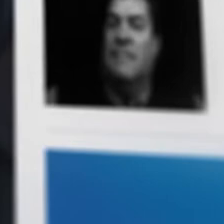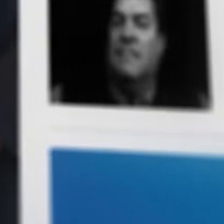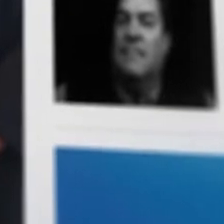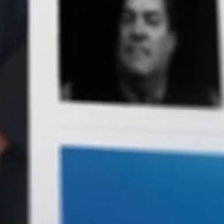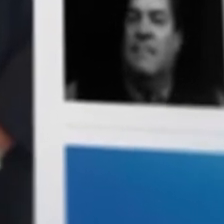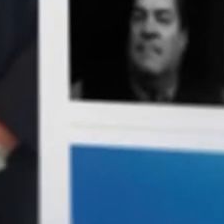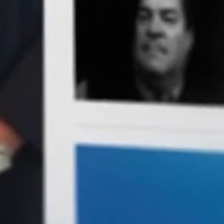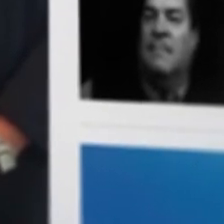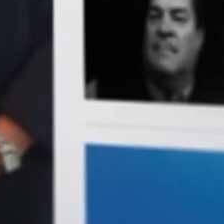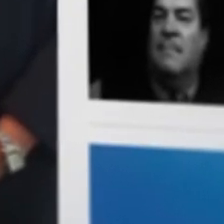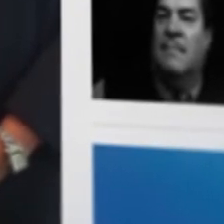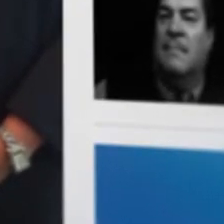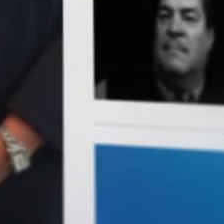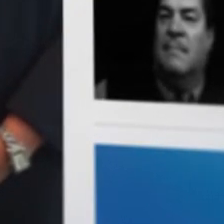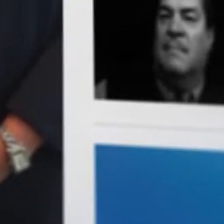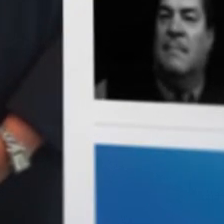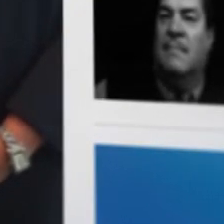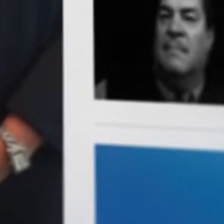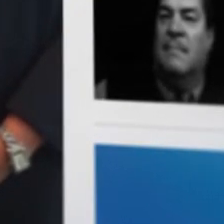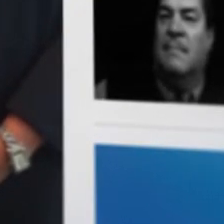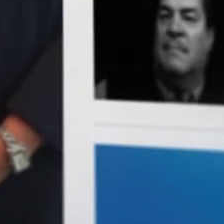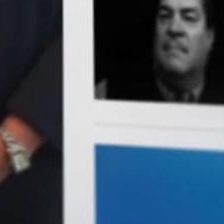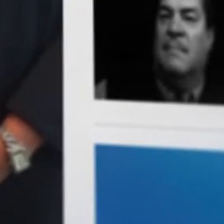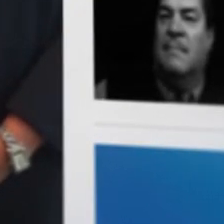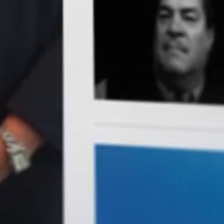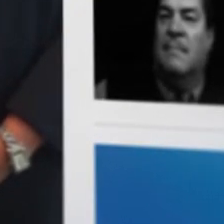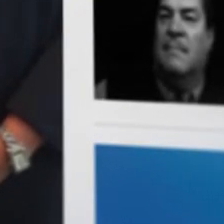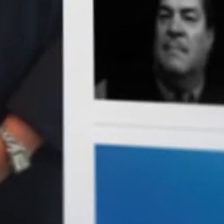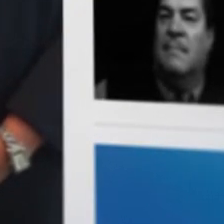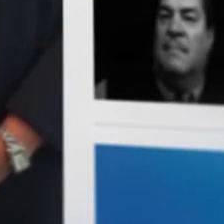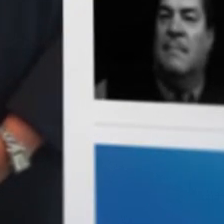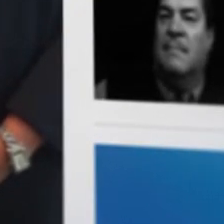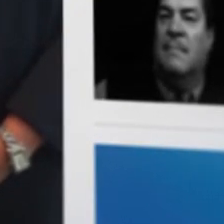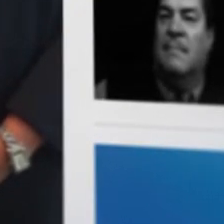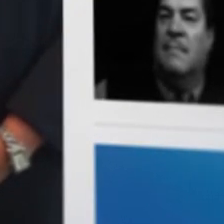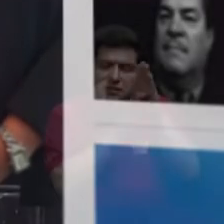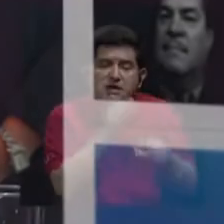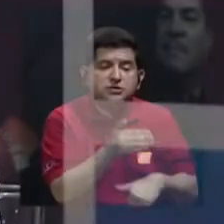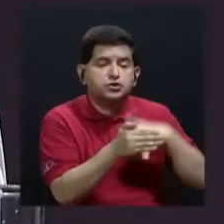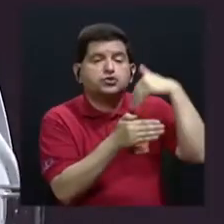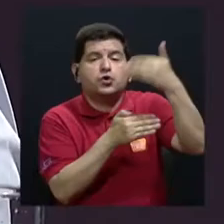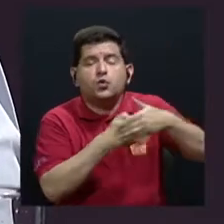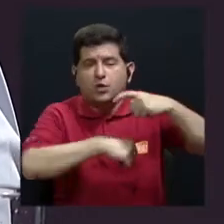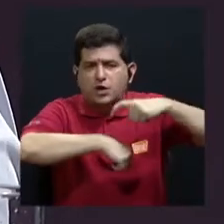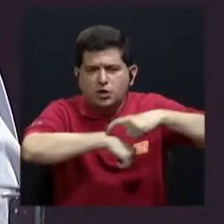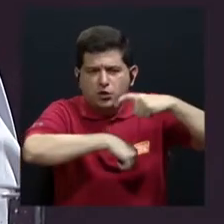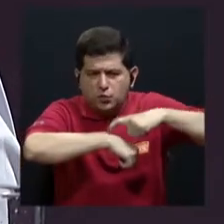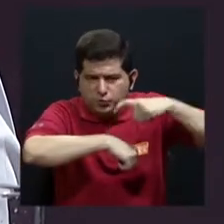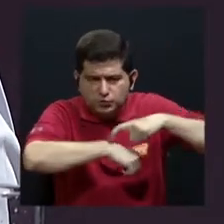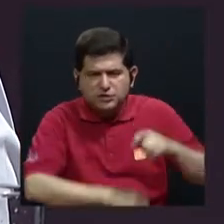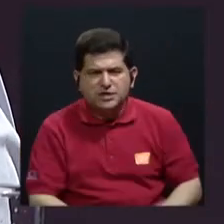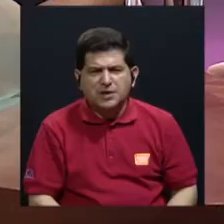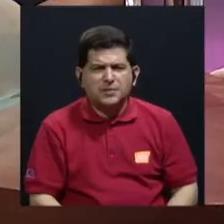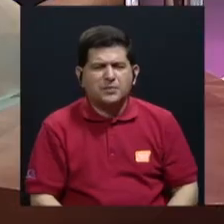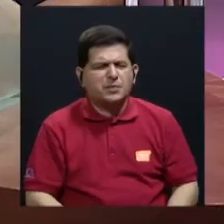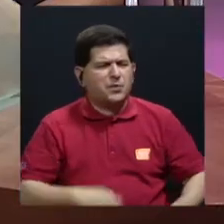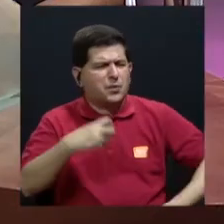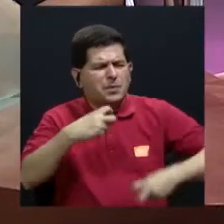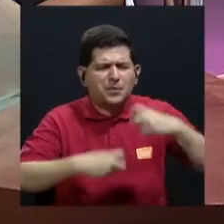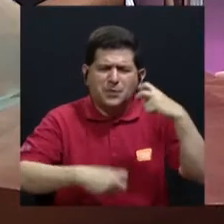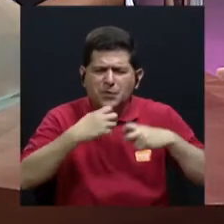a esa forma de justicia que se empieza a desarrollar luego de periodos de grandes, graves y